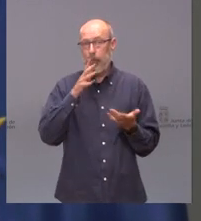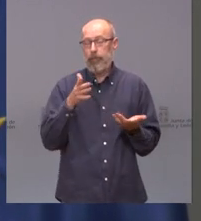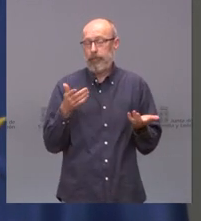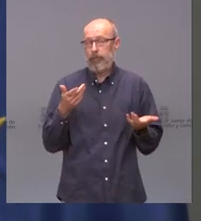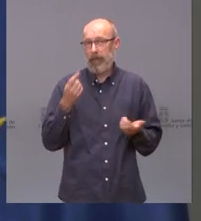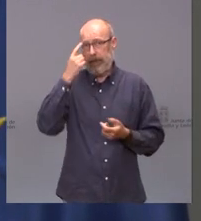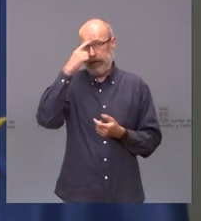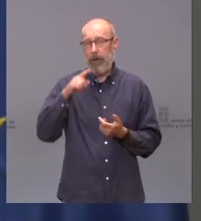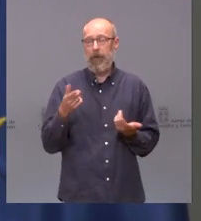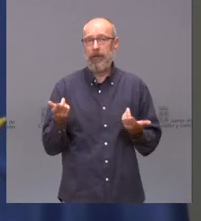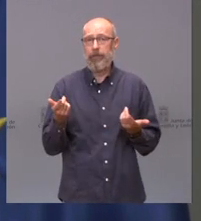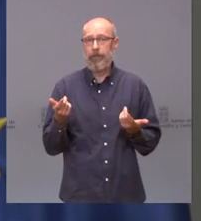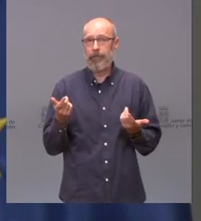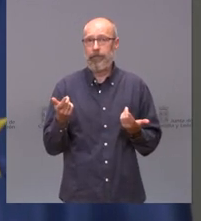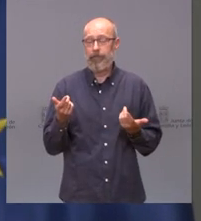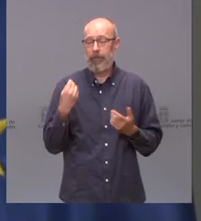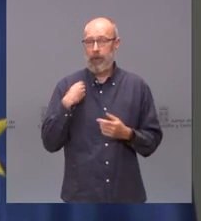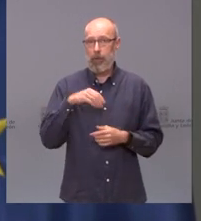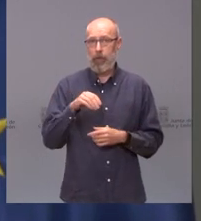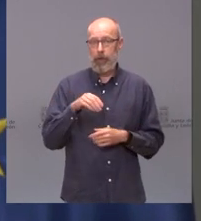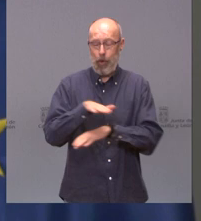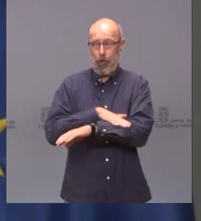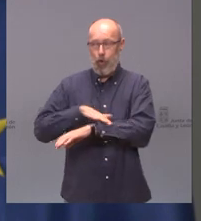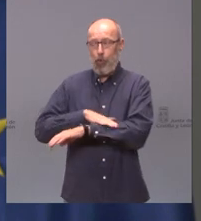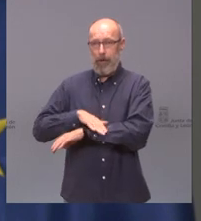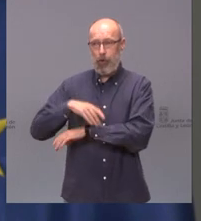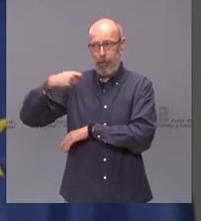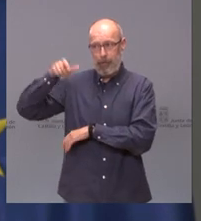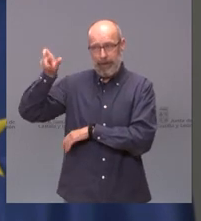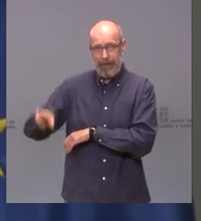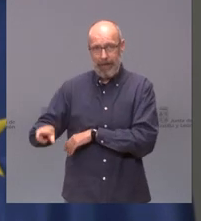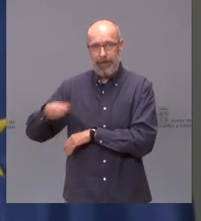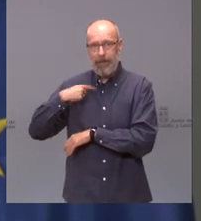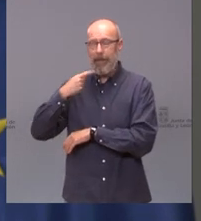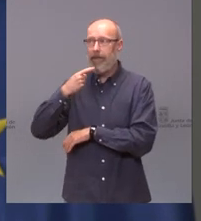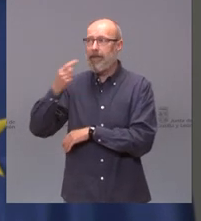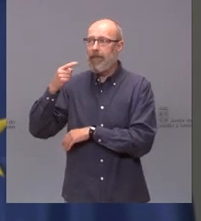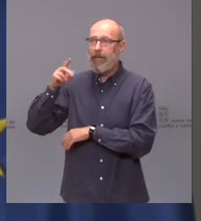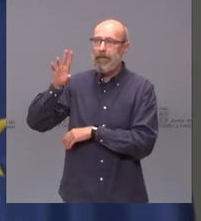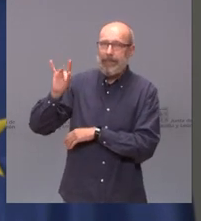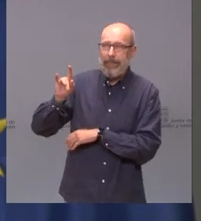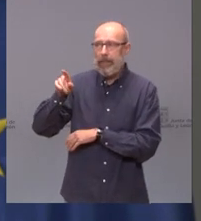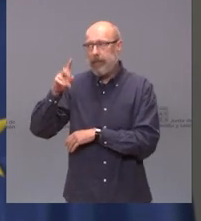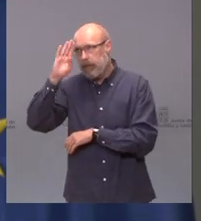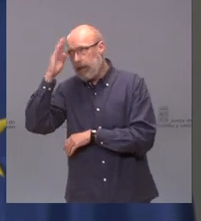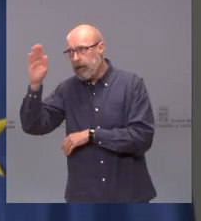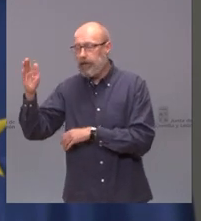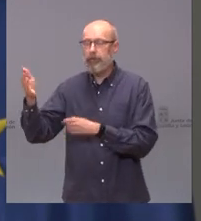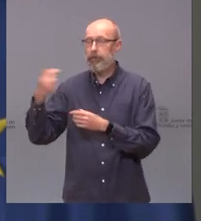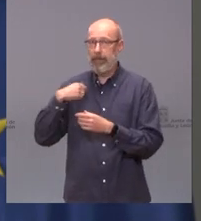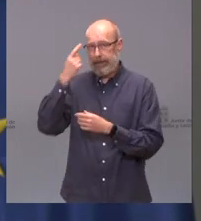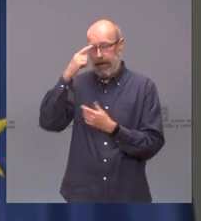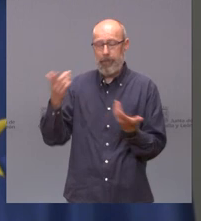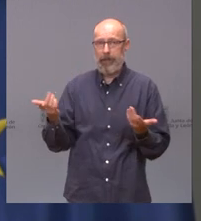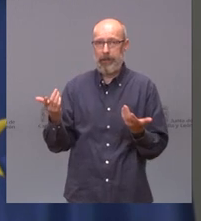la palabra del gobierno y del presidente del gobierno hemos visto no dormir con unos señores y